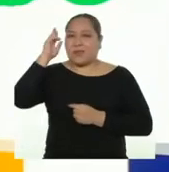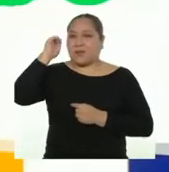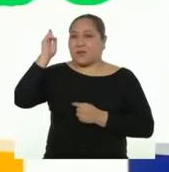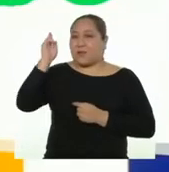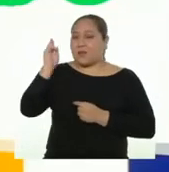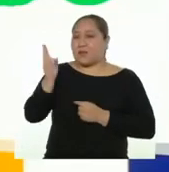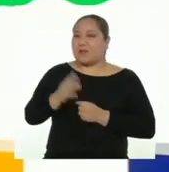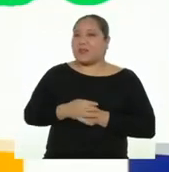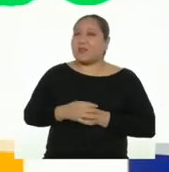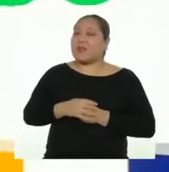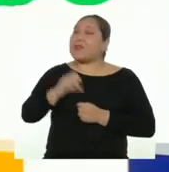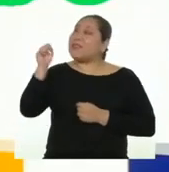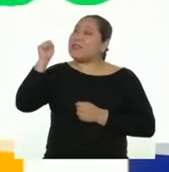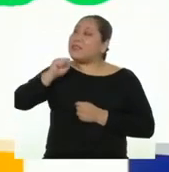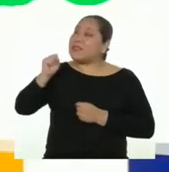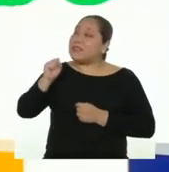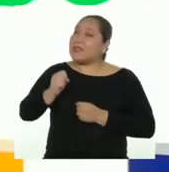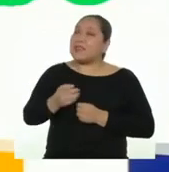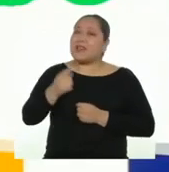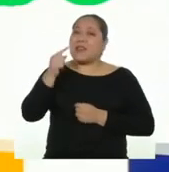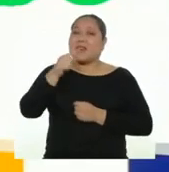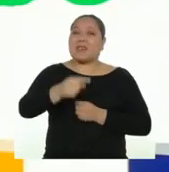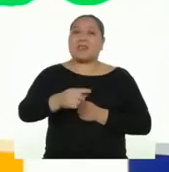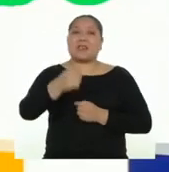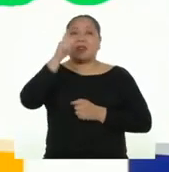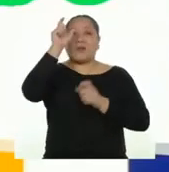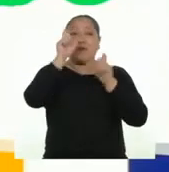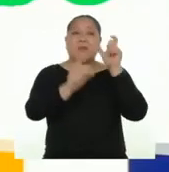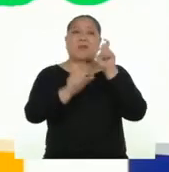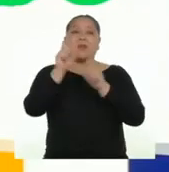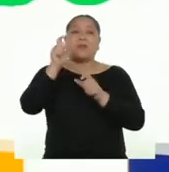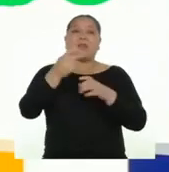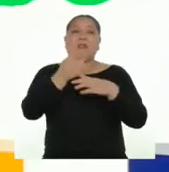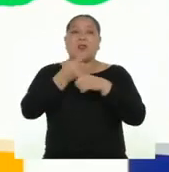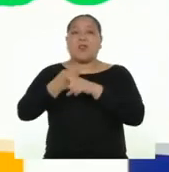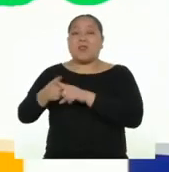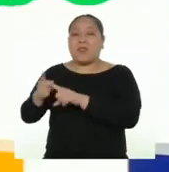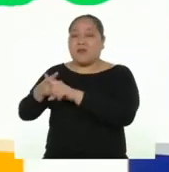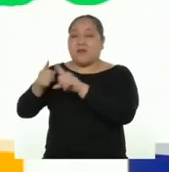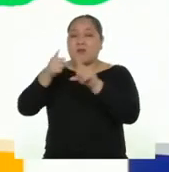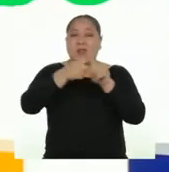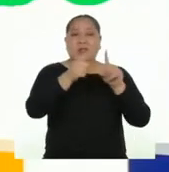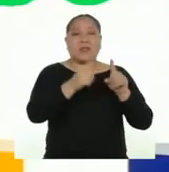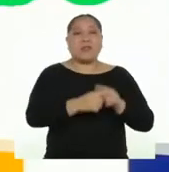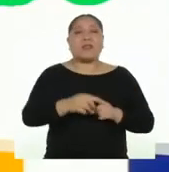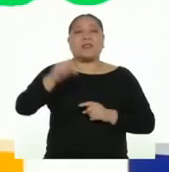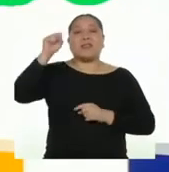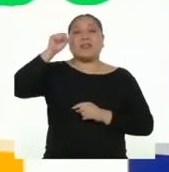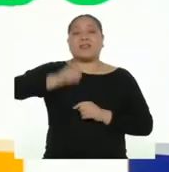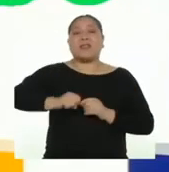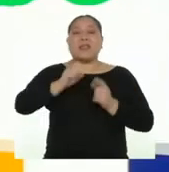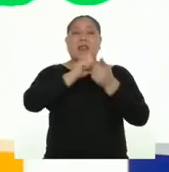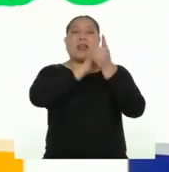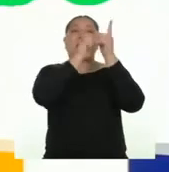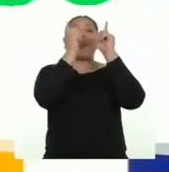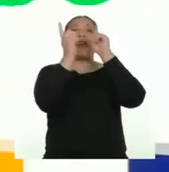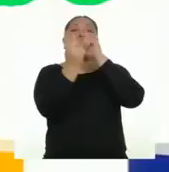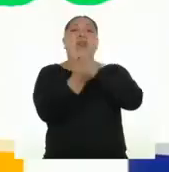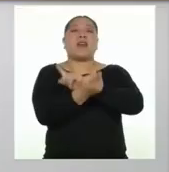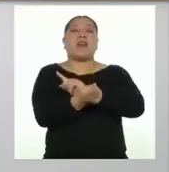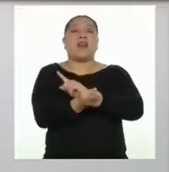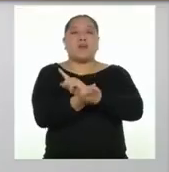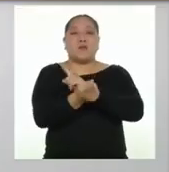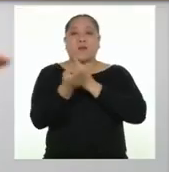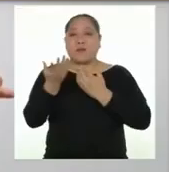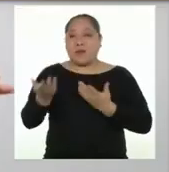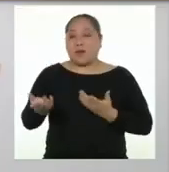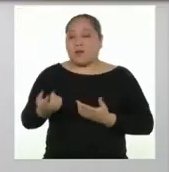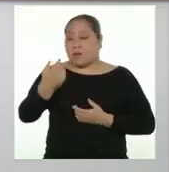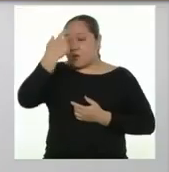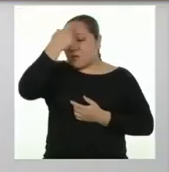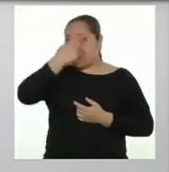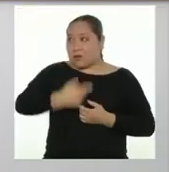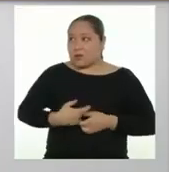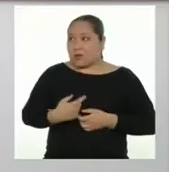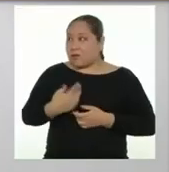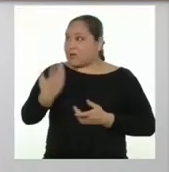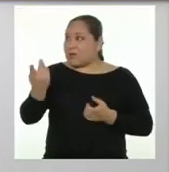Profesora, sí, justamente los seres humanos somos diversos y constantemente cambiamos como especie y como individuos.